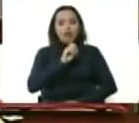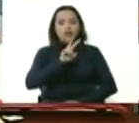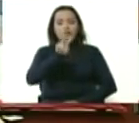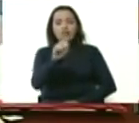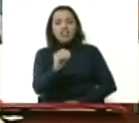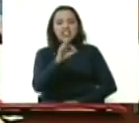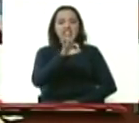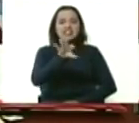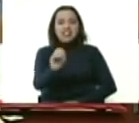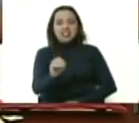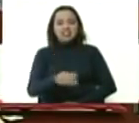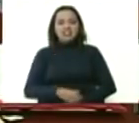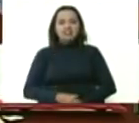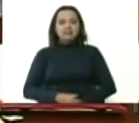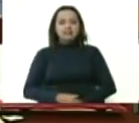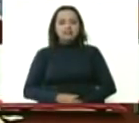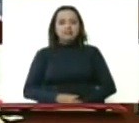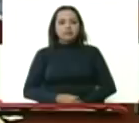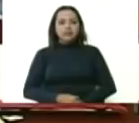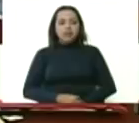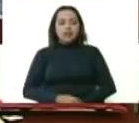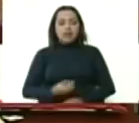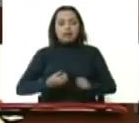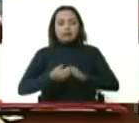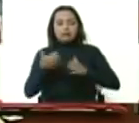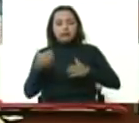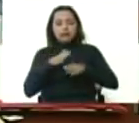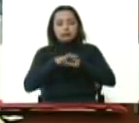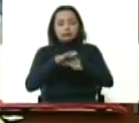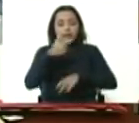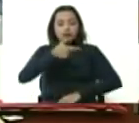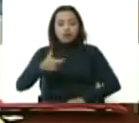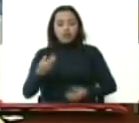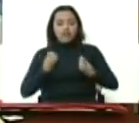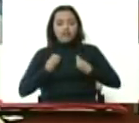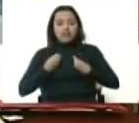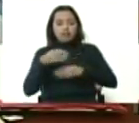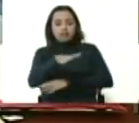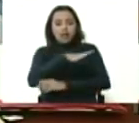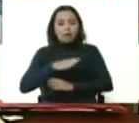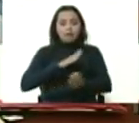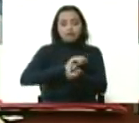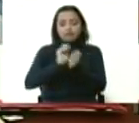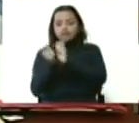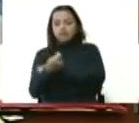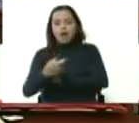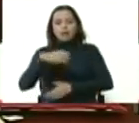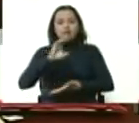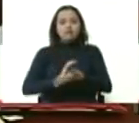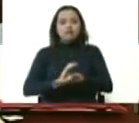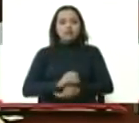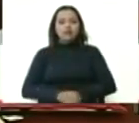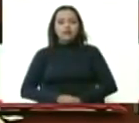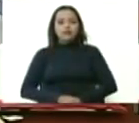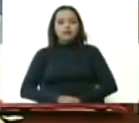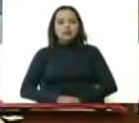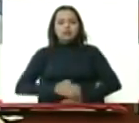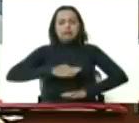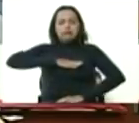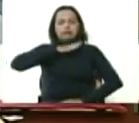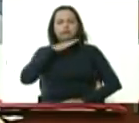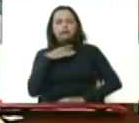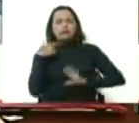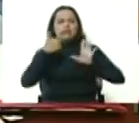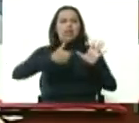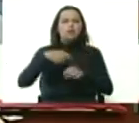por allá cuando Gómez hubo la gran migración del campo a la ciudad y se llenaron 6, 7 ciudades del país